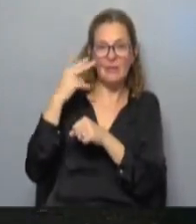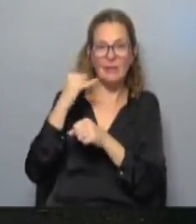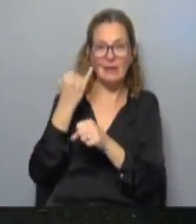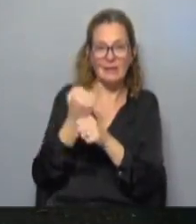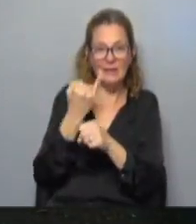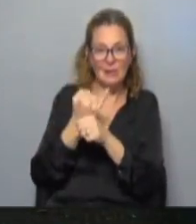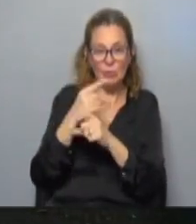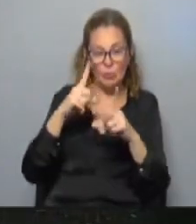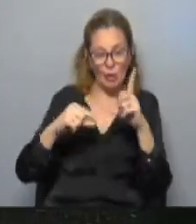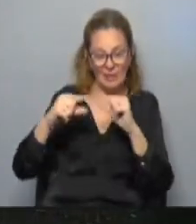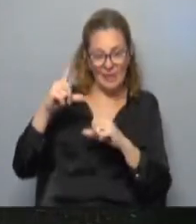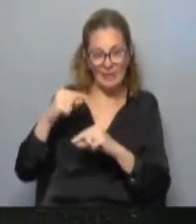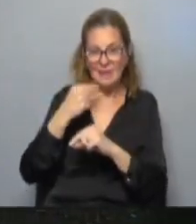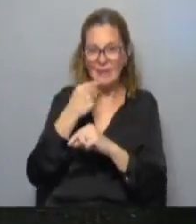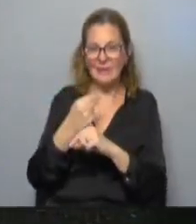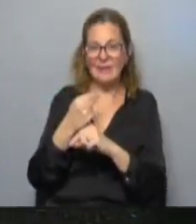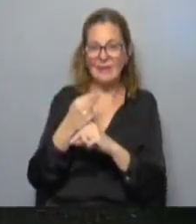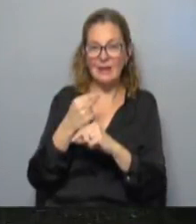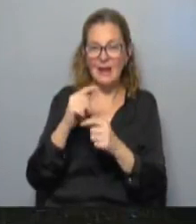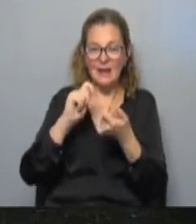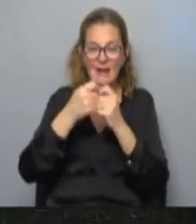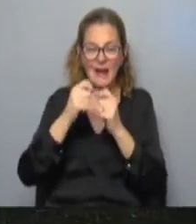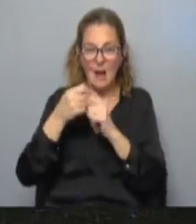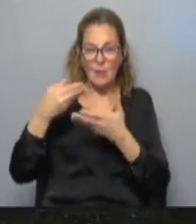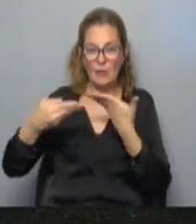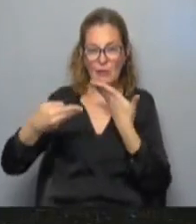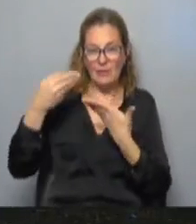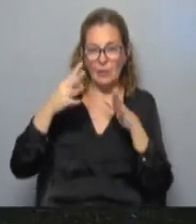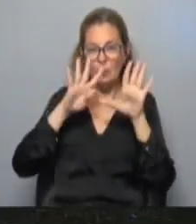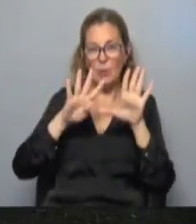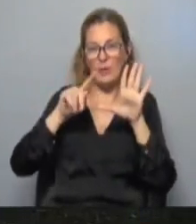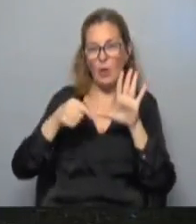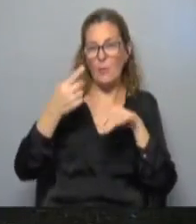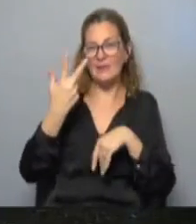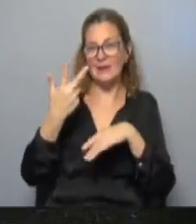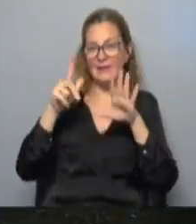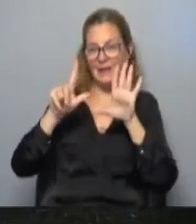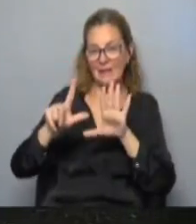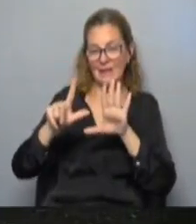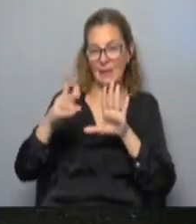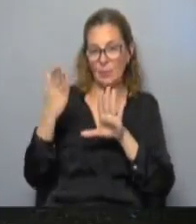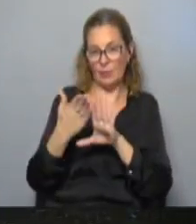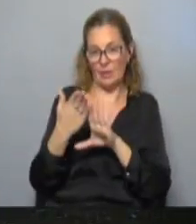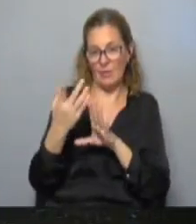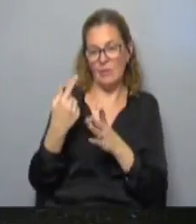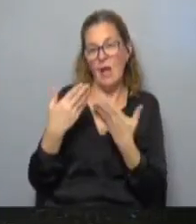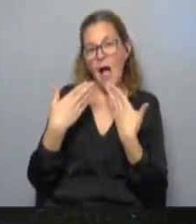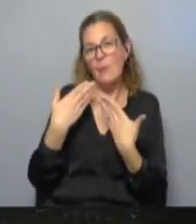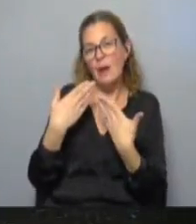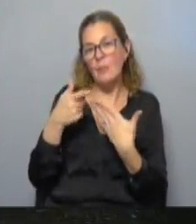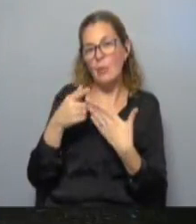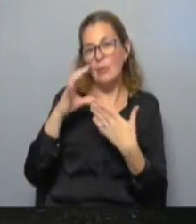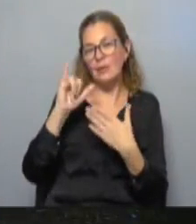Instituto Nacional de Estadística es que la variación de la inflación fue de 9,37% nosotros hablamos con